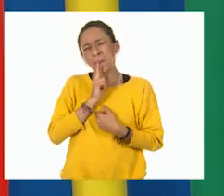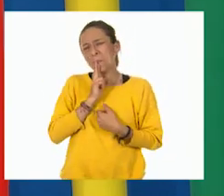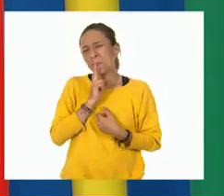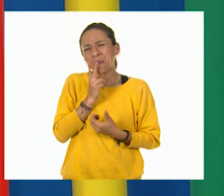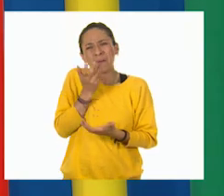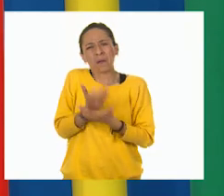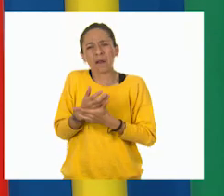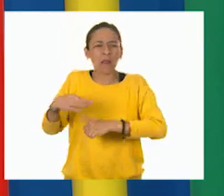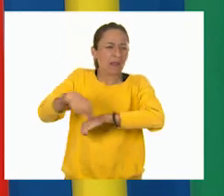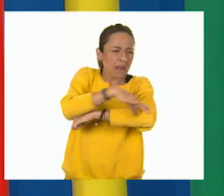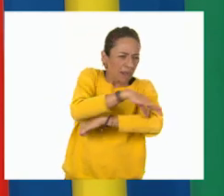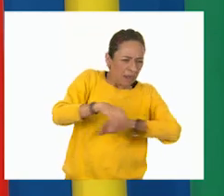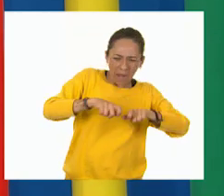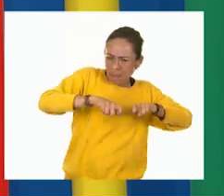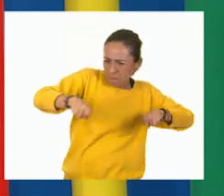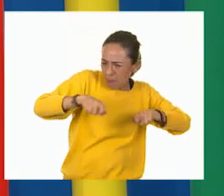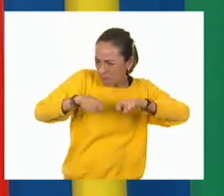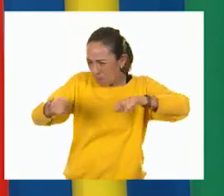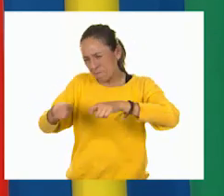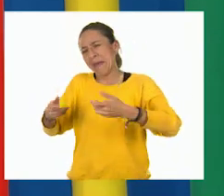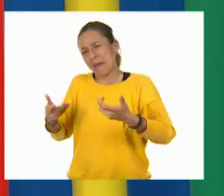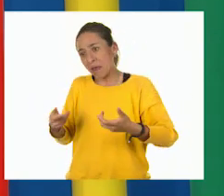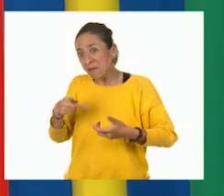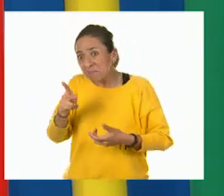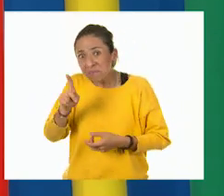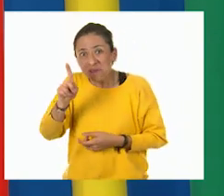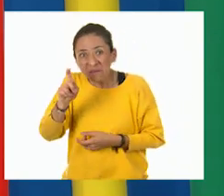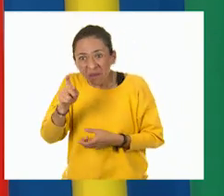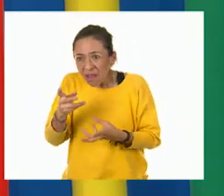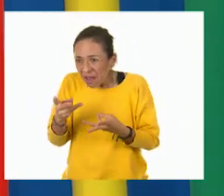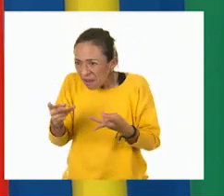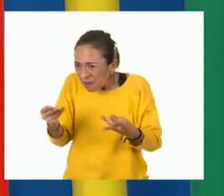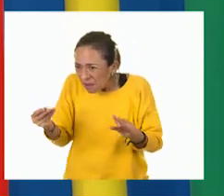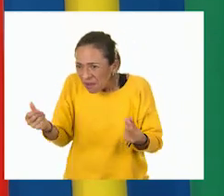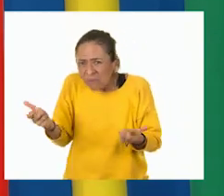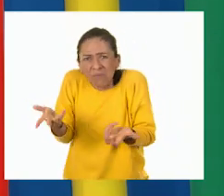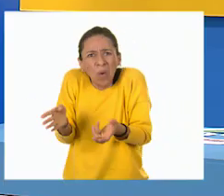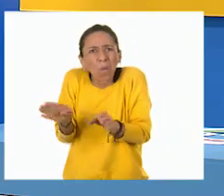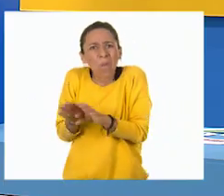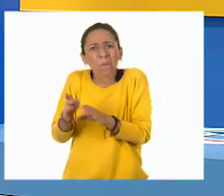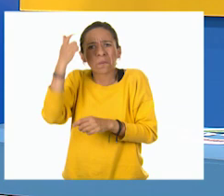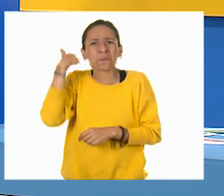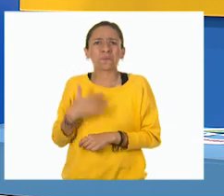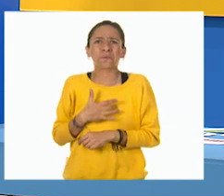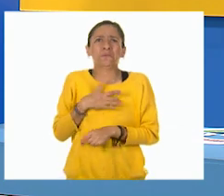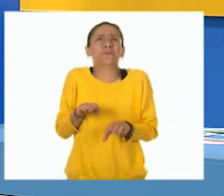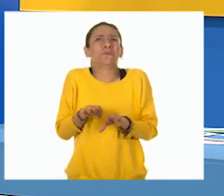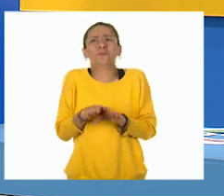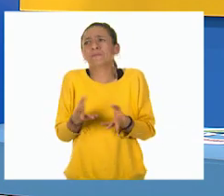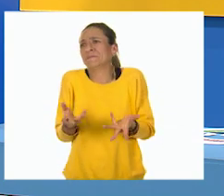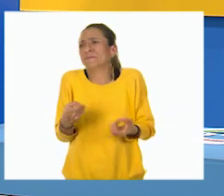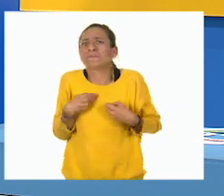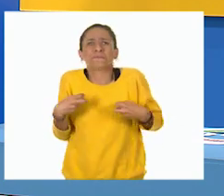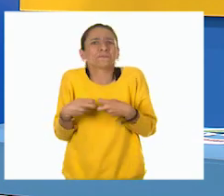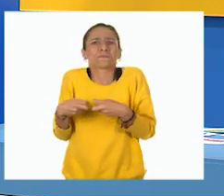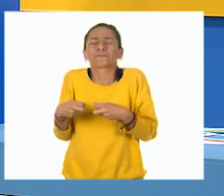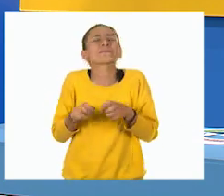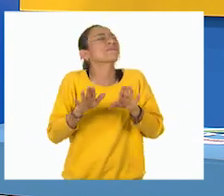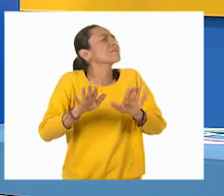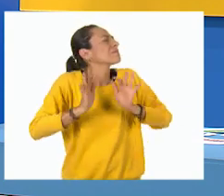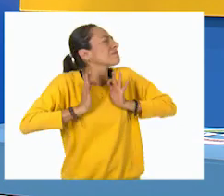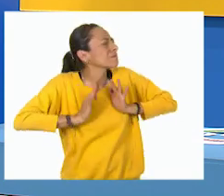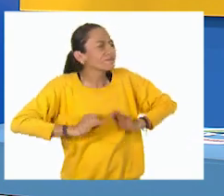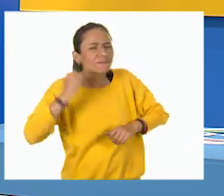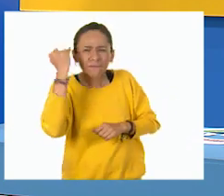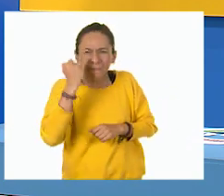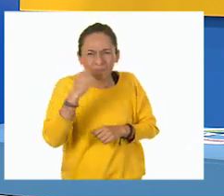el líquido. ¡Ay! Y la verdad es que nada más me da nervios de pensarlo. Pero no debes de preocuparte, Jenny, ni tampoco